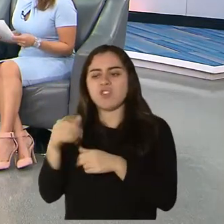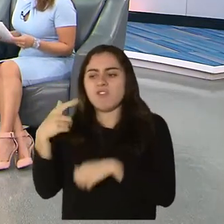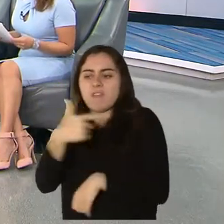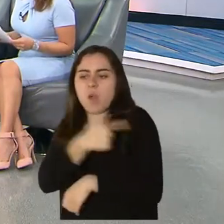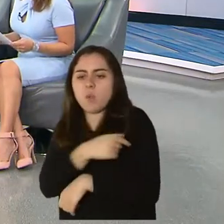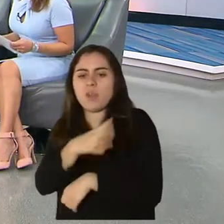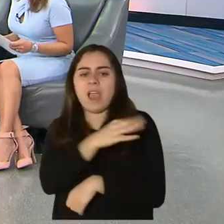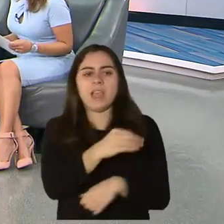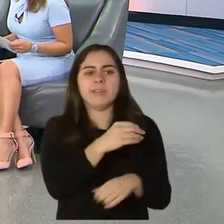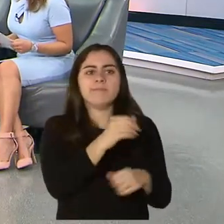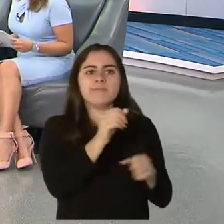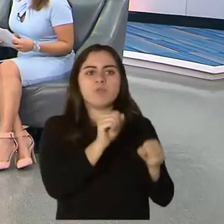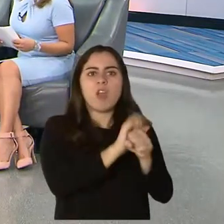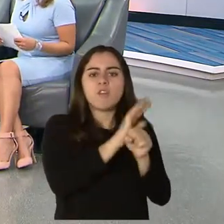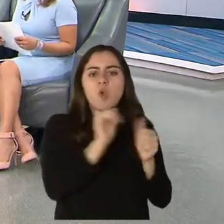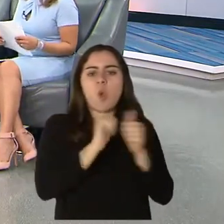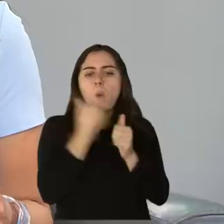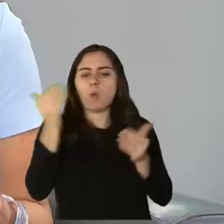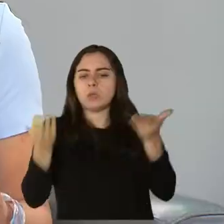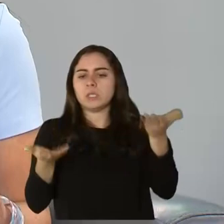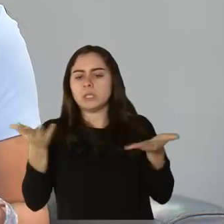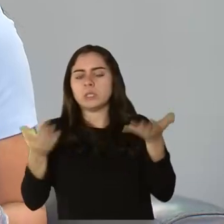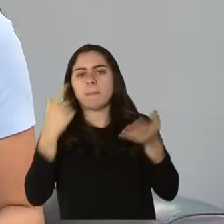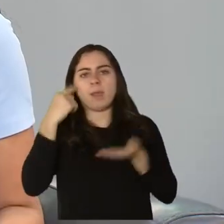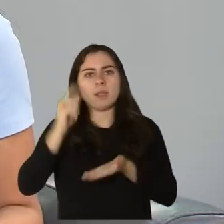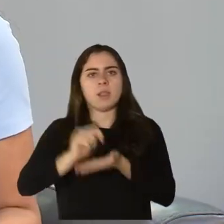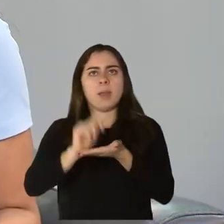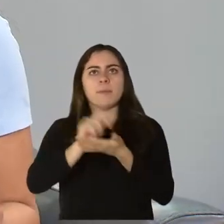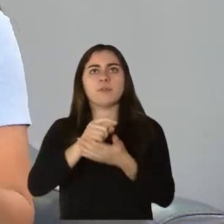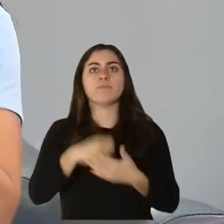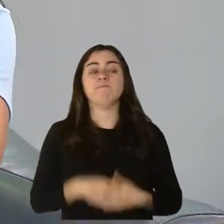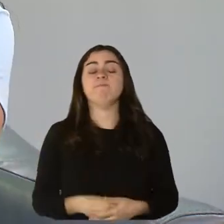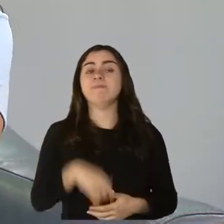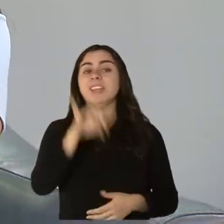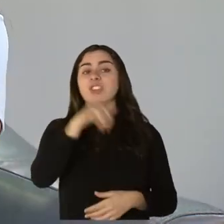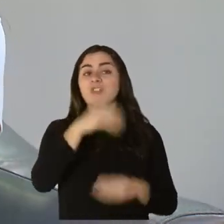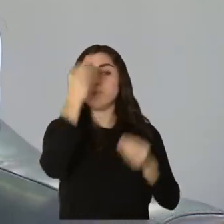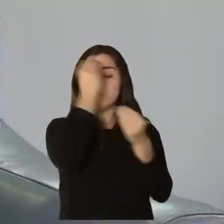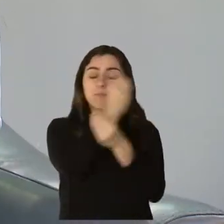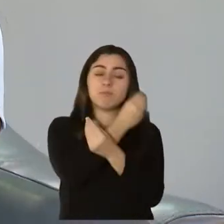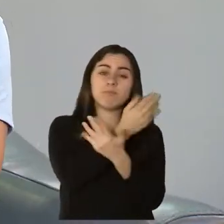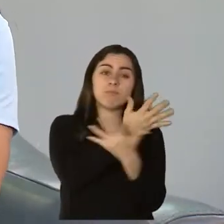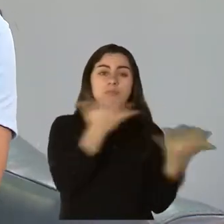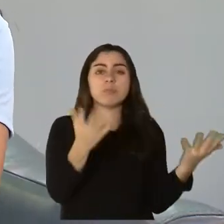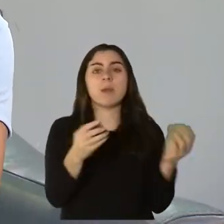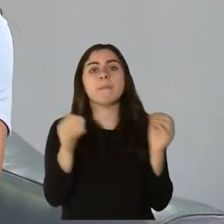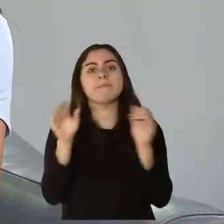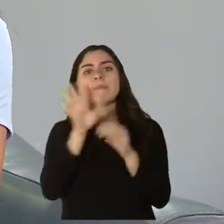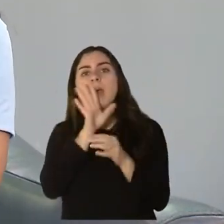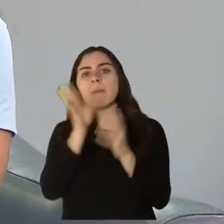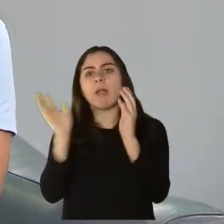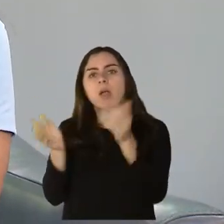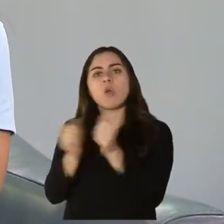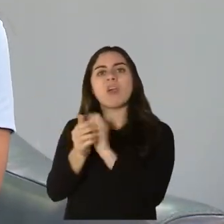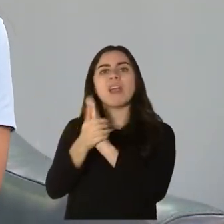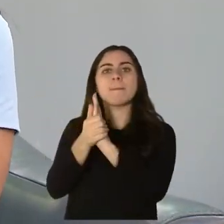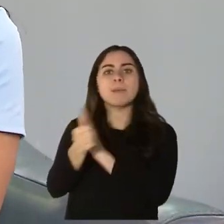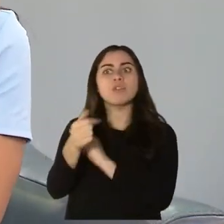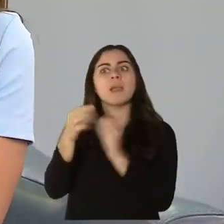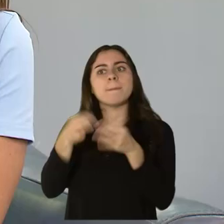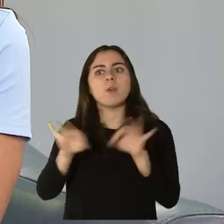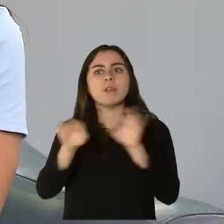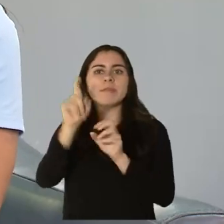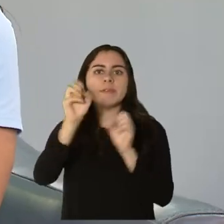seguir conversando sobre este tema, seguir informándonos y compartiendo esa información científica con los expertos, con el público